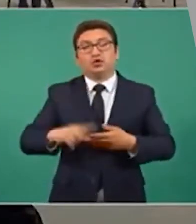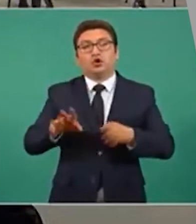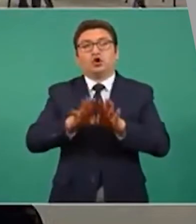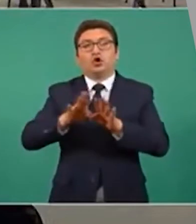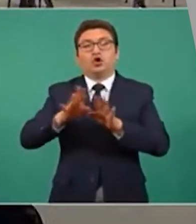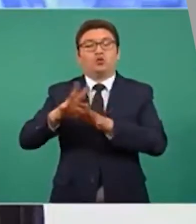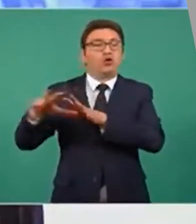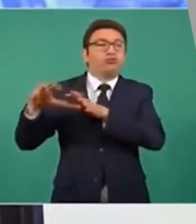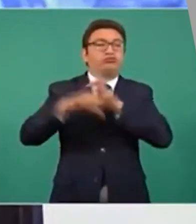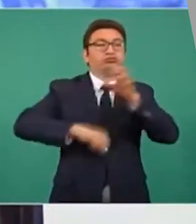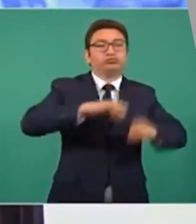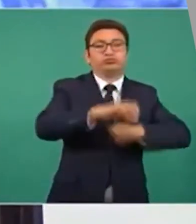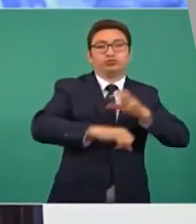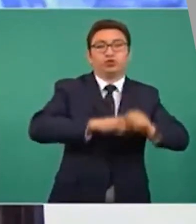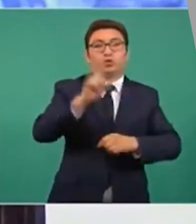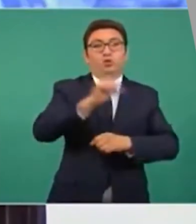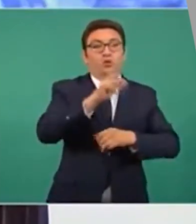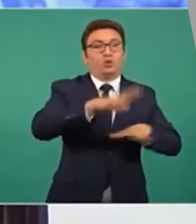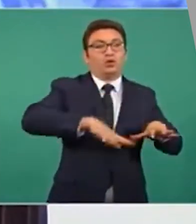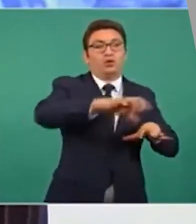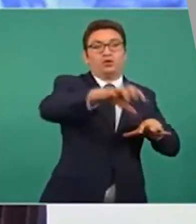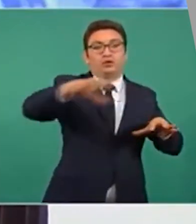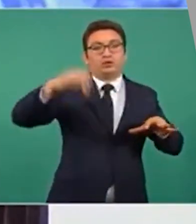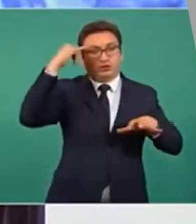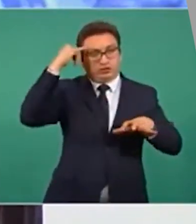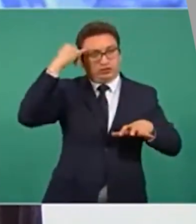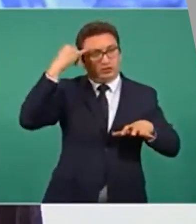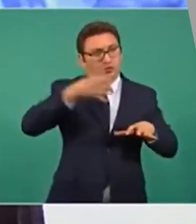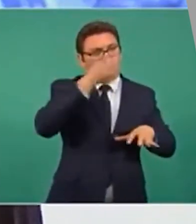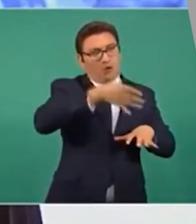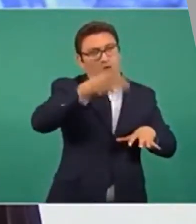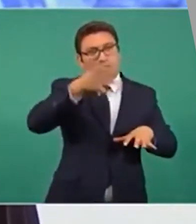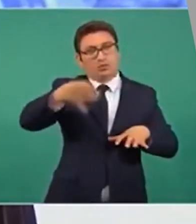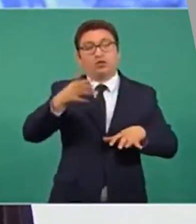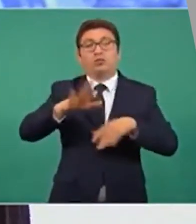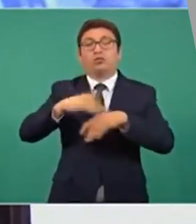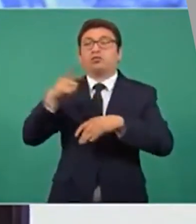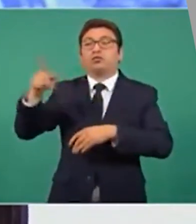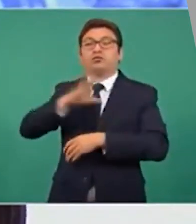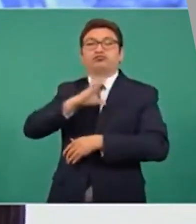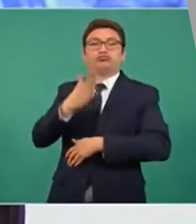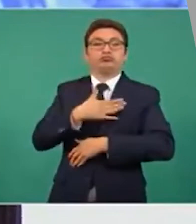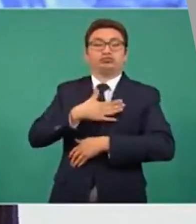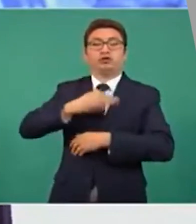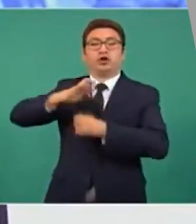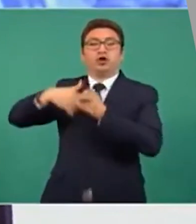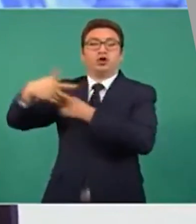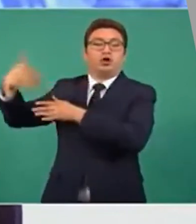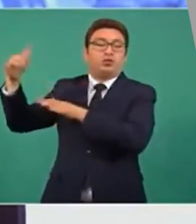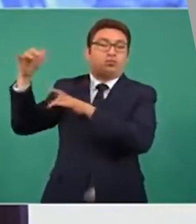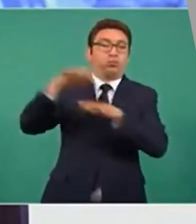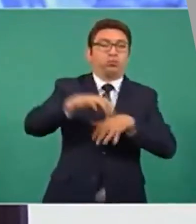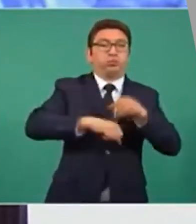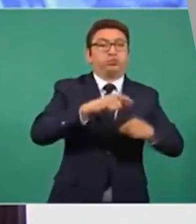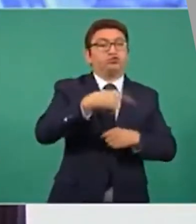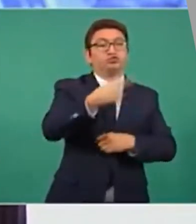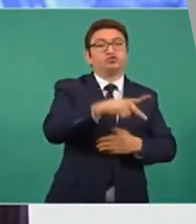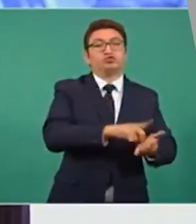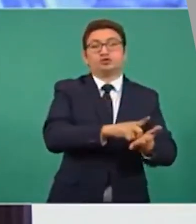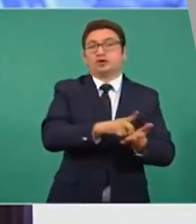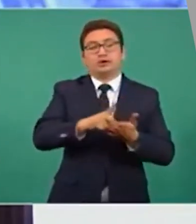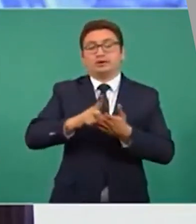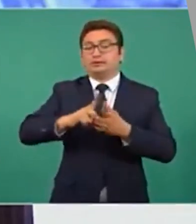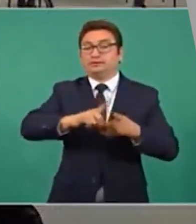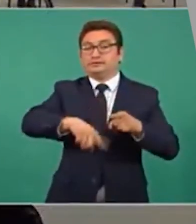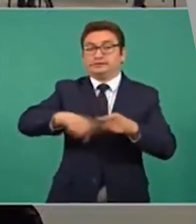España. Tras la derrota de los pueblos indígenas que se opusieron al dominio europeo, se les negaron sus derechos a los habitantes